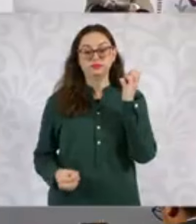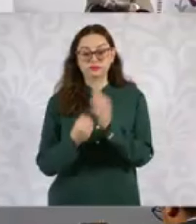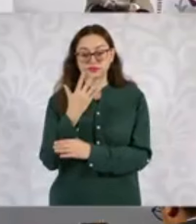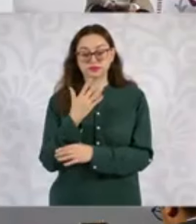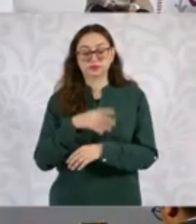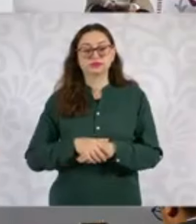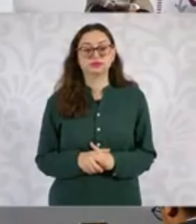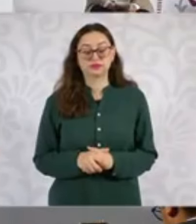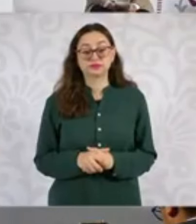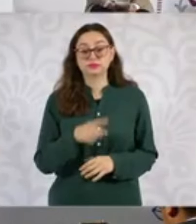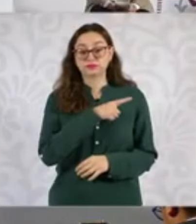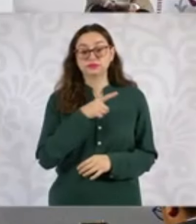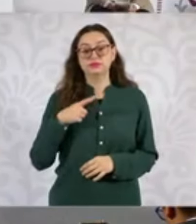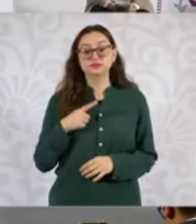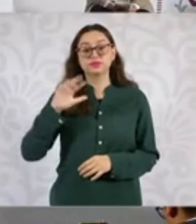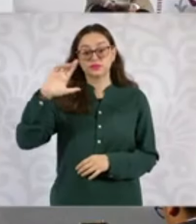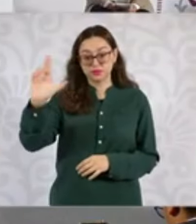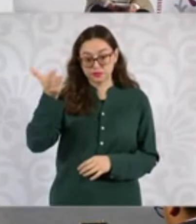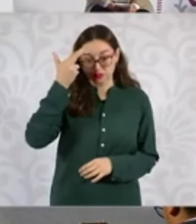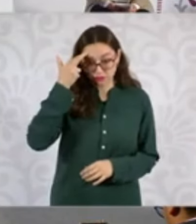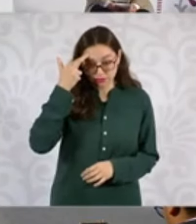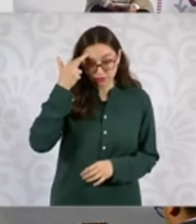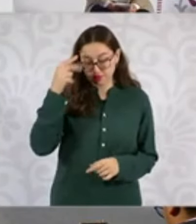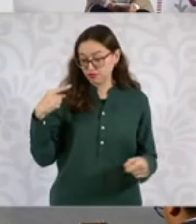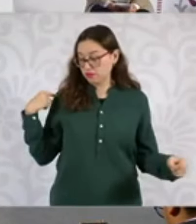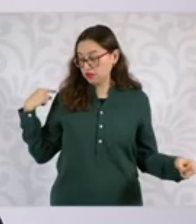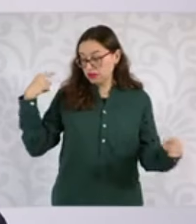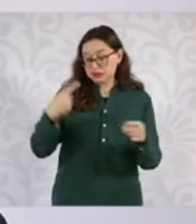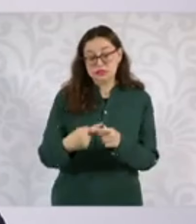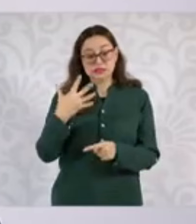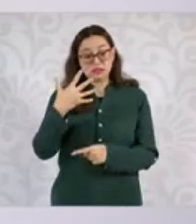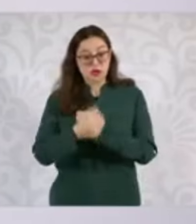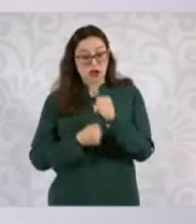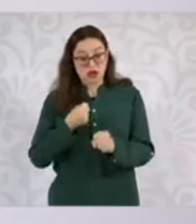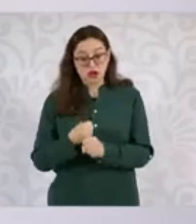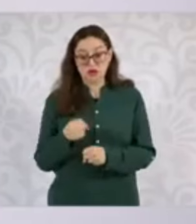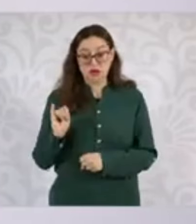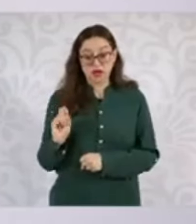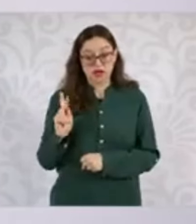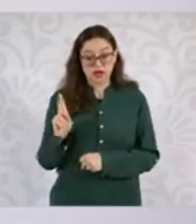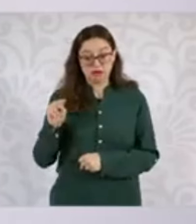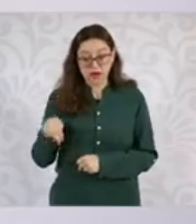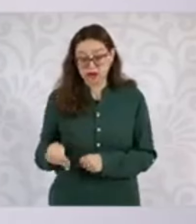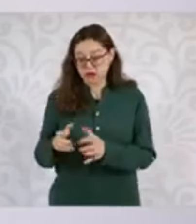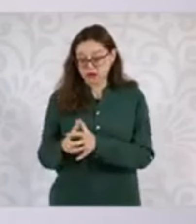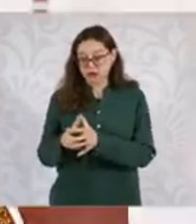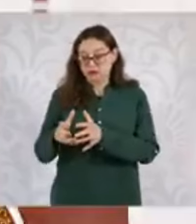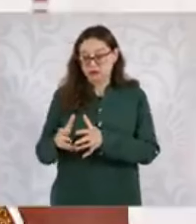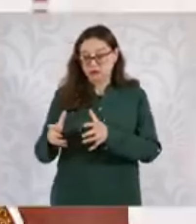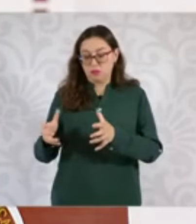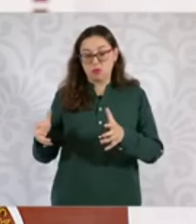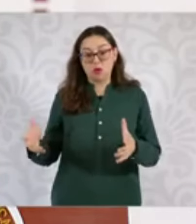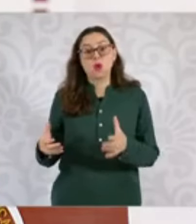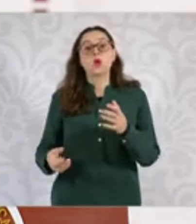recordar que en estos últimos cinco años, el Politécnico Nacional creció en 40 mil